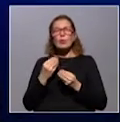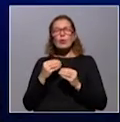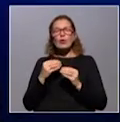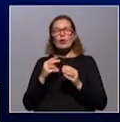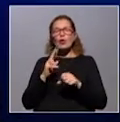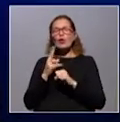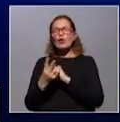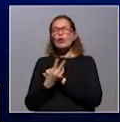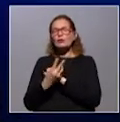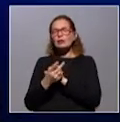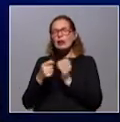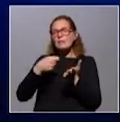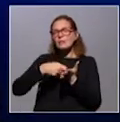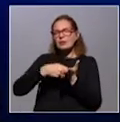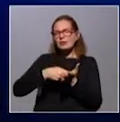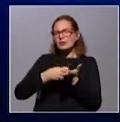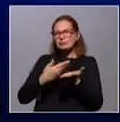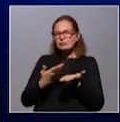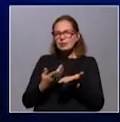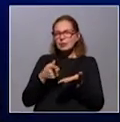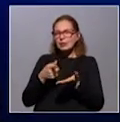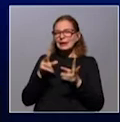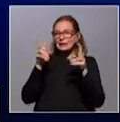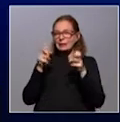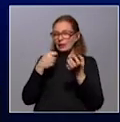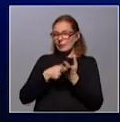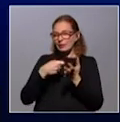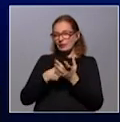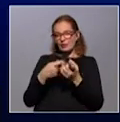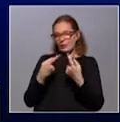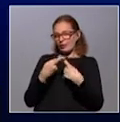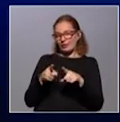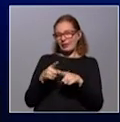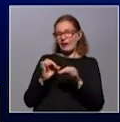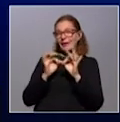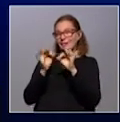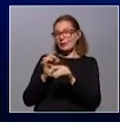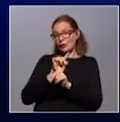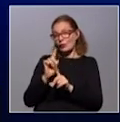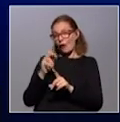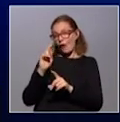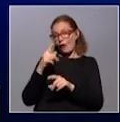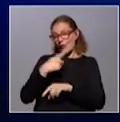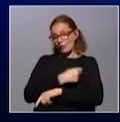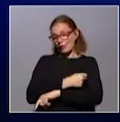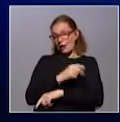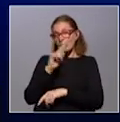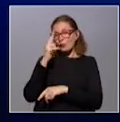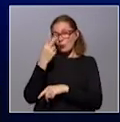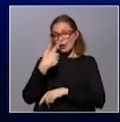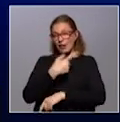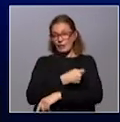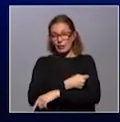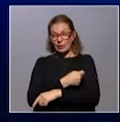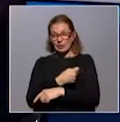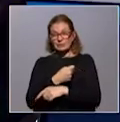precio? Porque el tema del precio es la diferencia en que te llegue o no la vacuna. En Uruguay, en general, las vacunas que